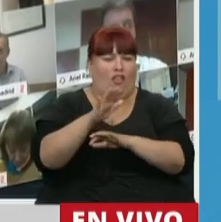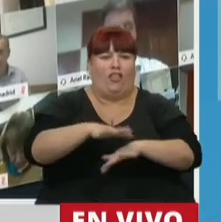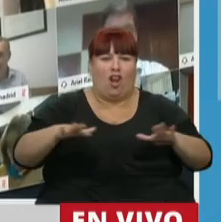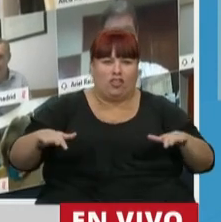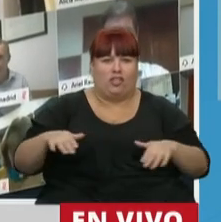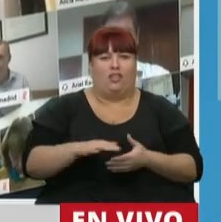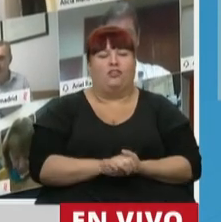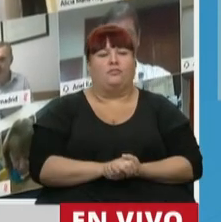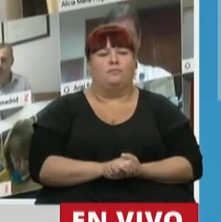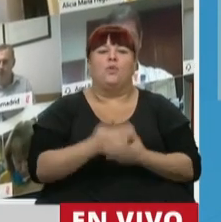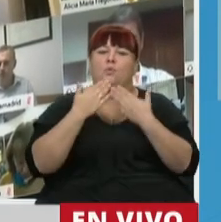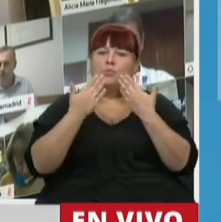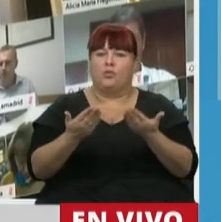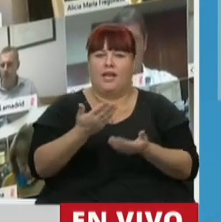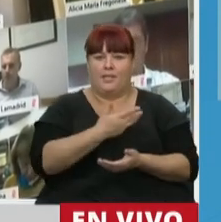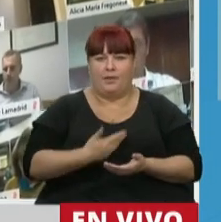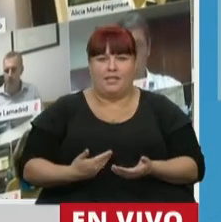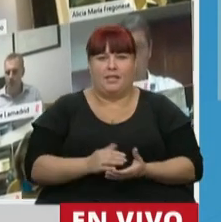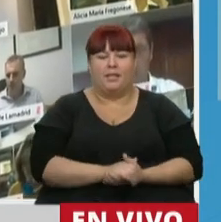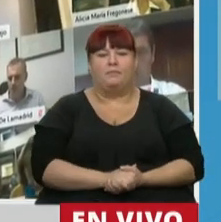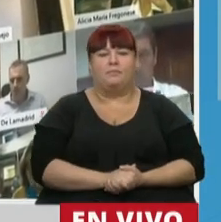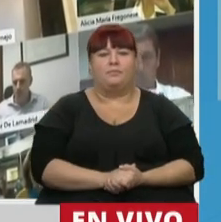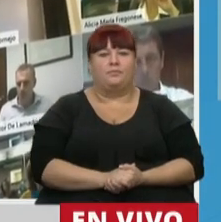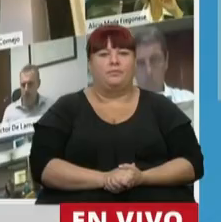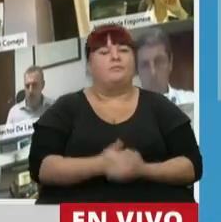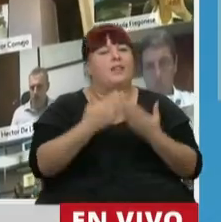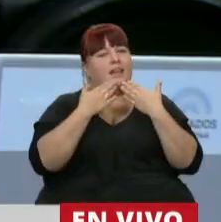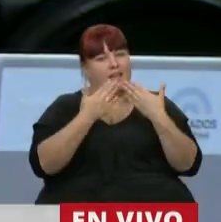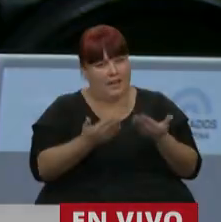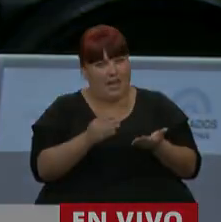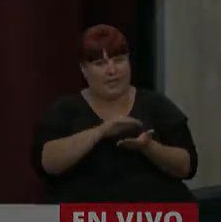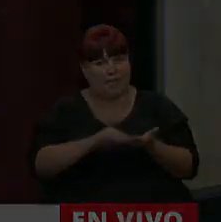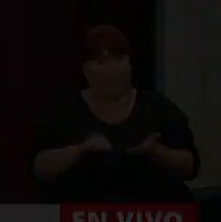nuestros niños y nuestras niñas. Muchísimas gracias, señor Presidente. Gracias, diputada. Gracias.